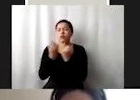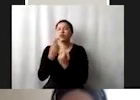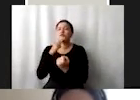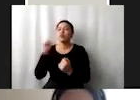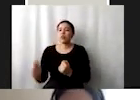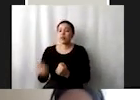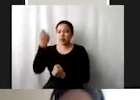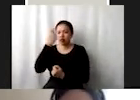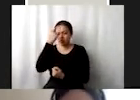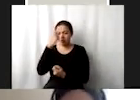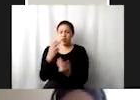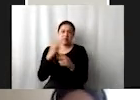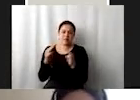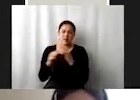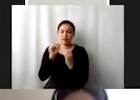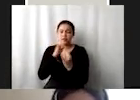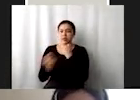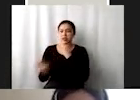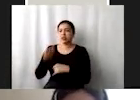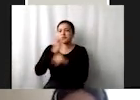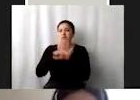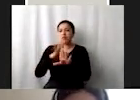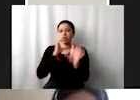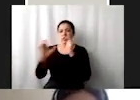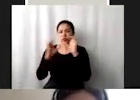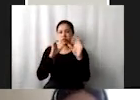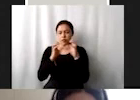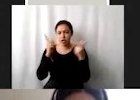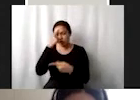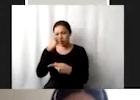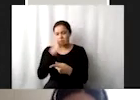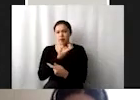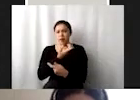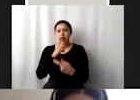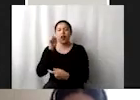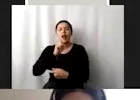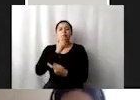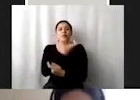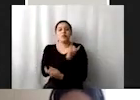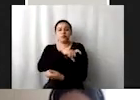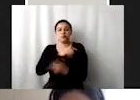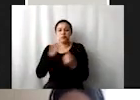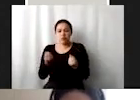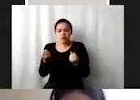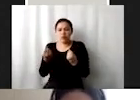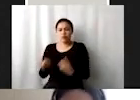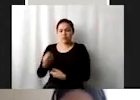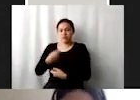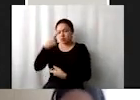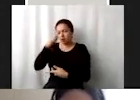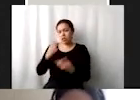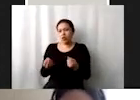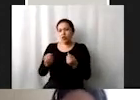instrumental, la tecnología de la información y comunicaciones que promuevan el empoderamiento de las mujeres, aprobando y fortaleciendo